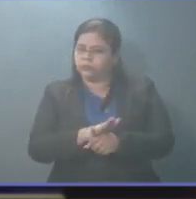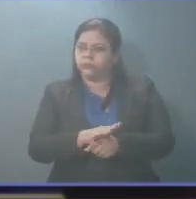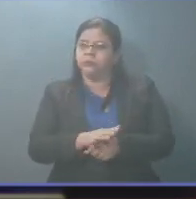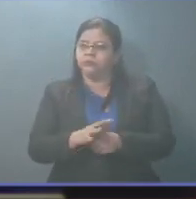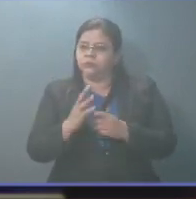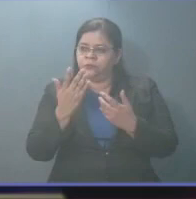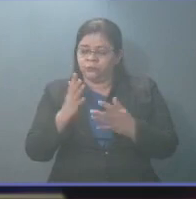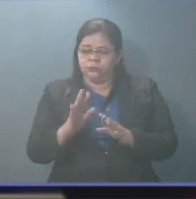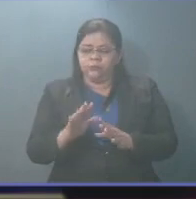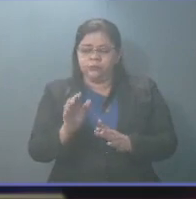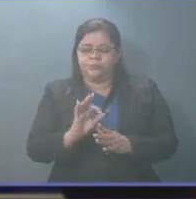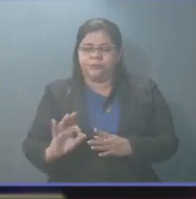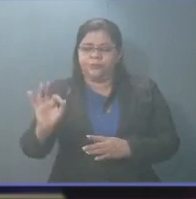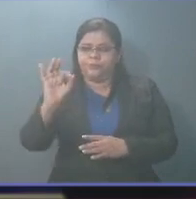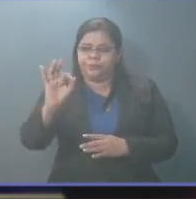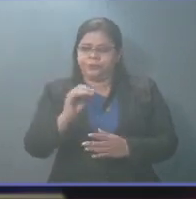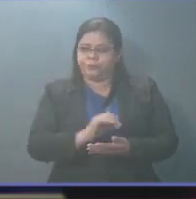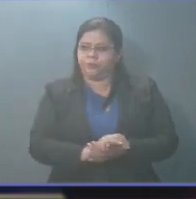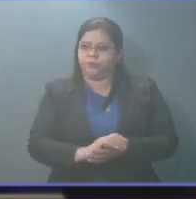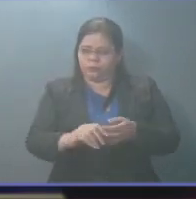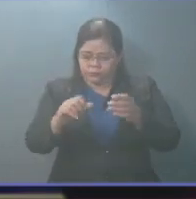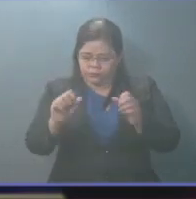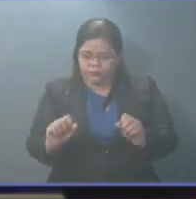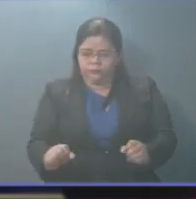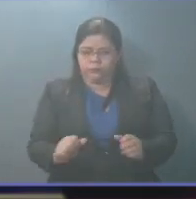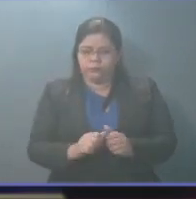tienen la idoneidad, tienen la capacidad.